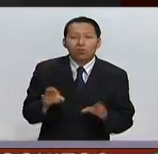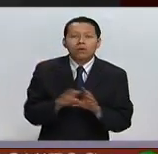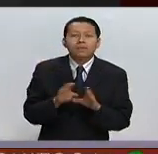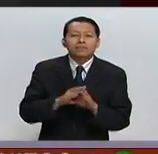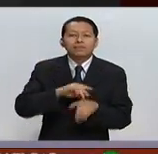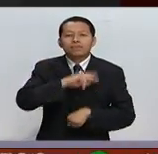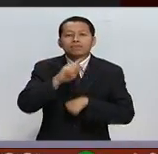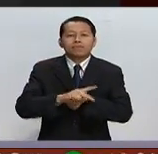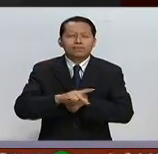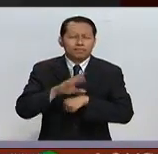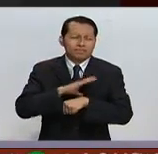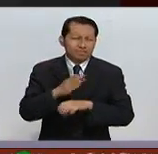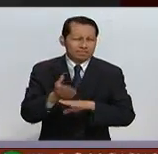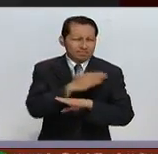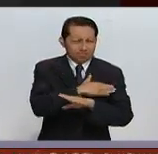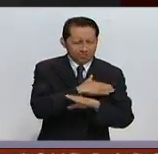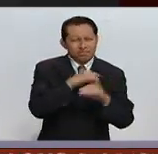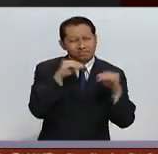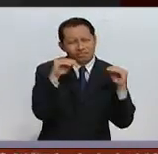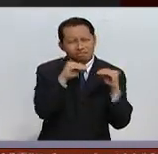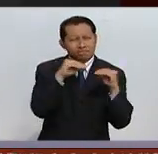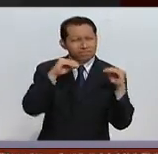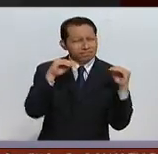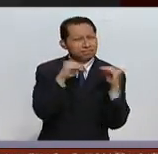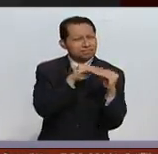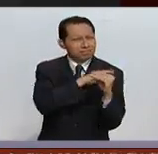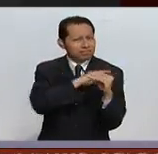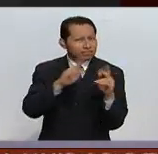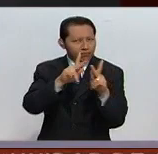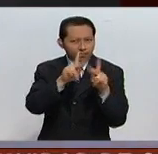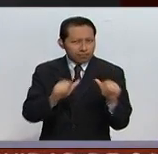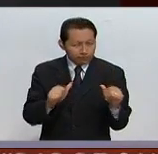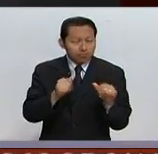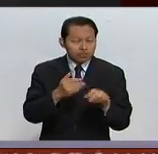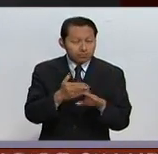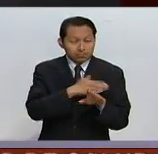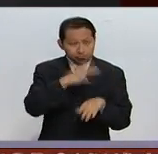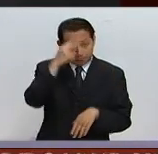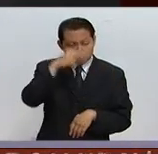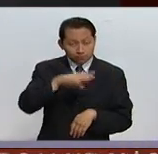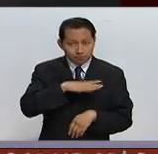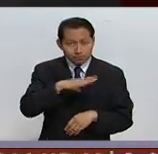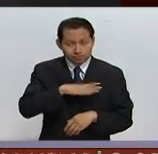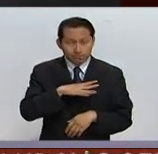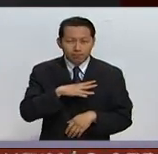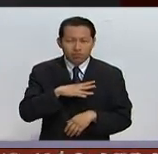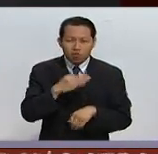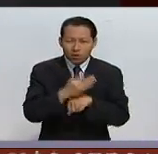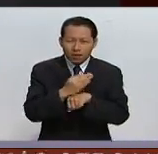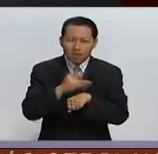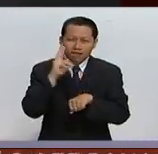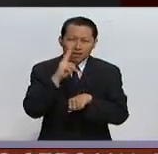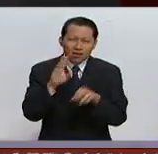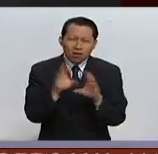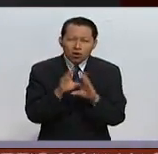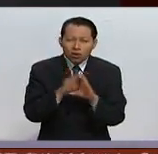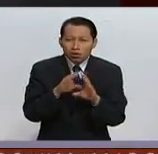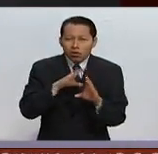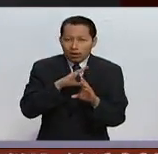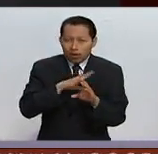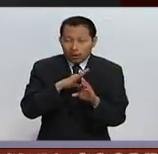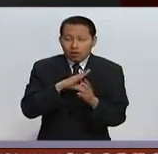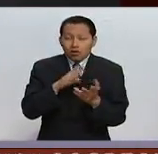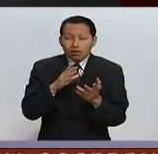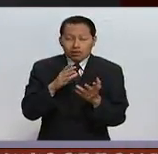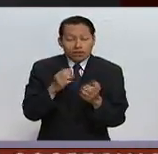sede de las primeras pláticas para tratar de alcanzar la paz. Veamos parte de los puntos más álgidos